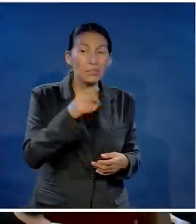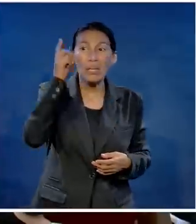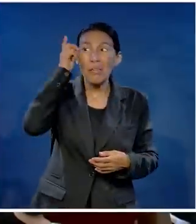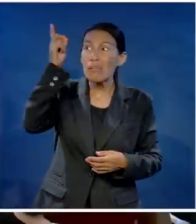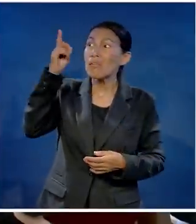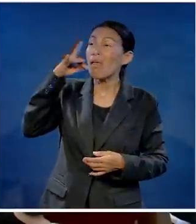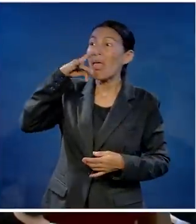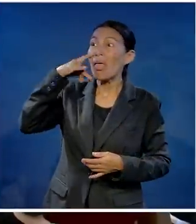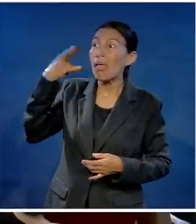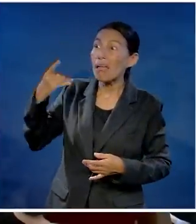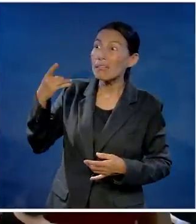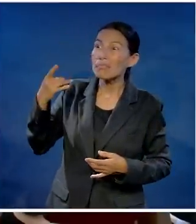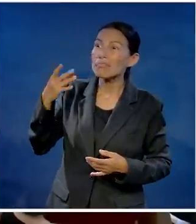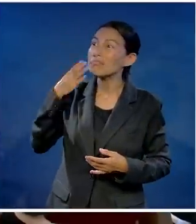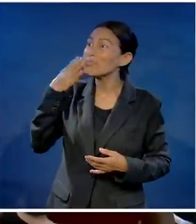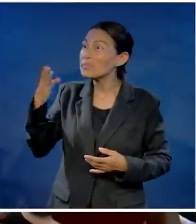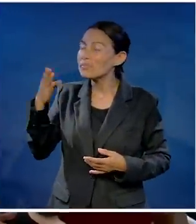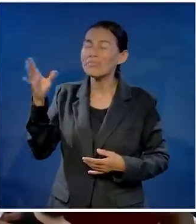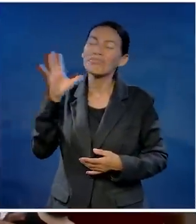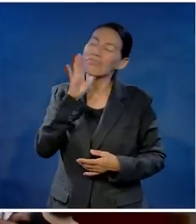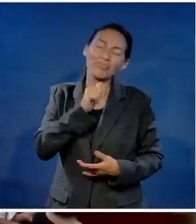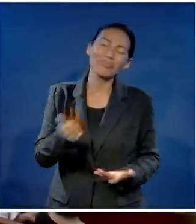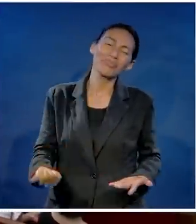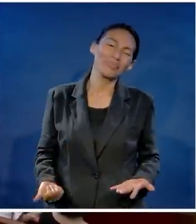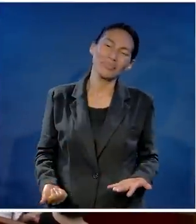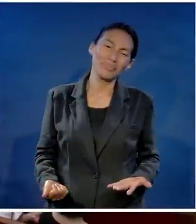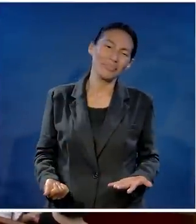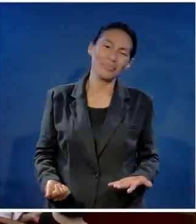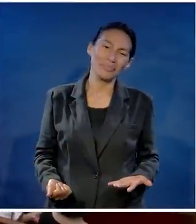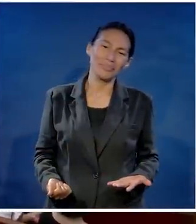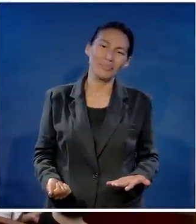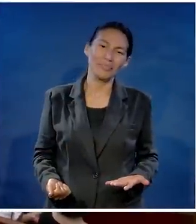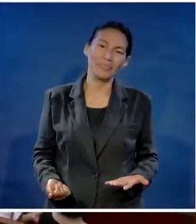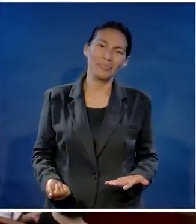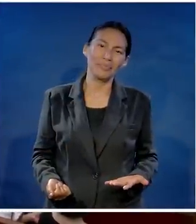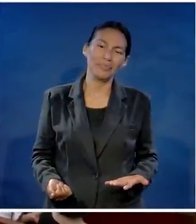mucho menos mucho seremos capaces de llevarnos bien con alguien que no vemos